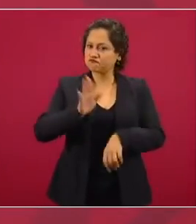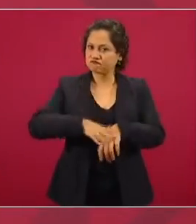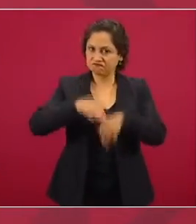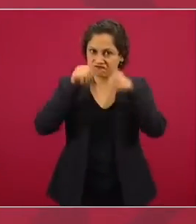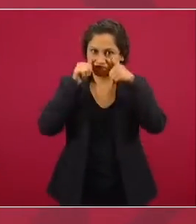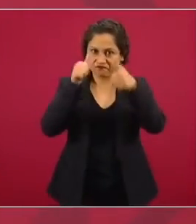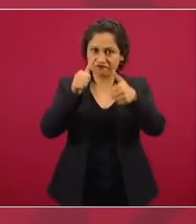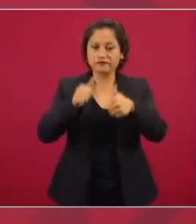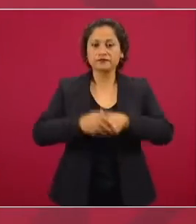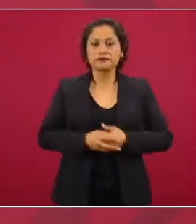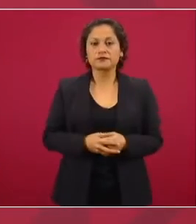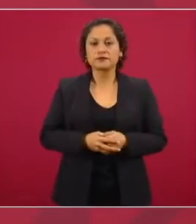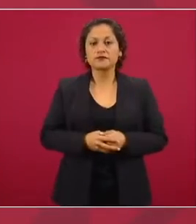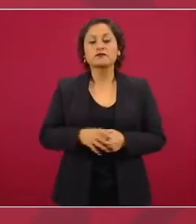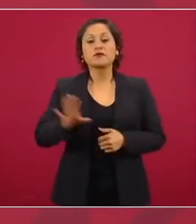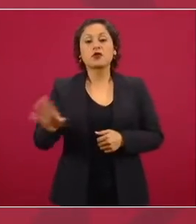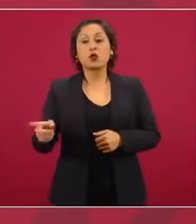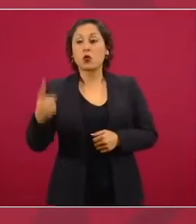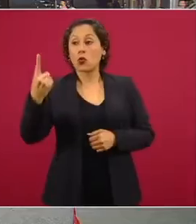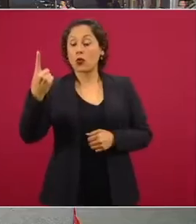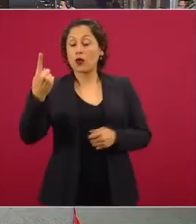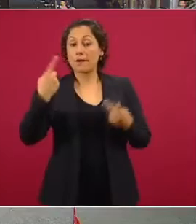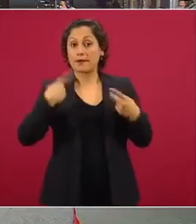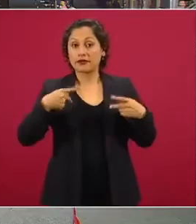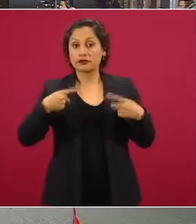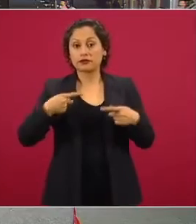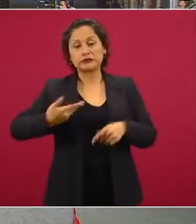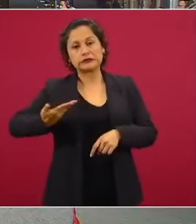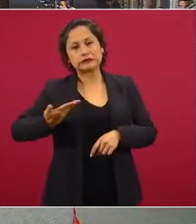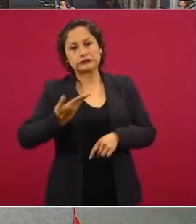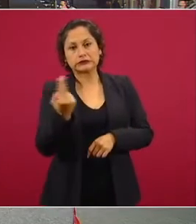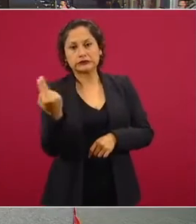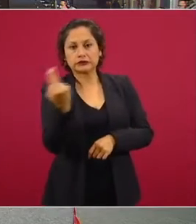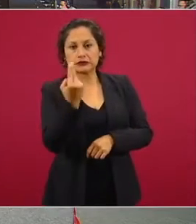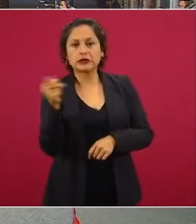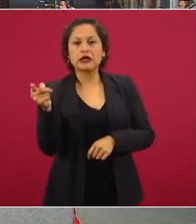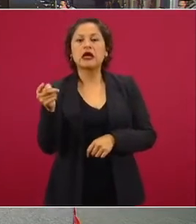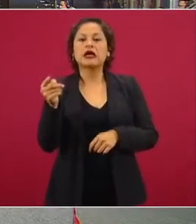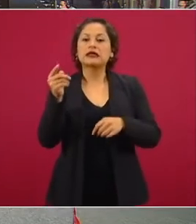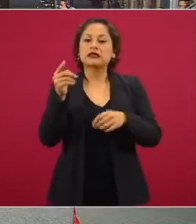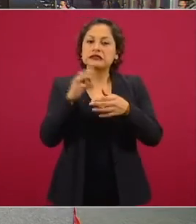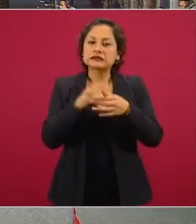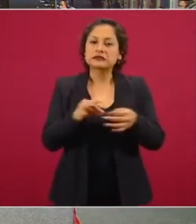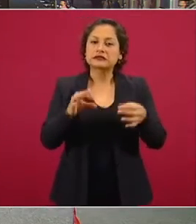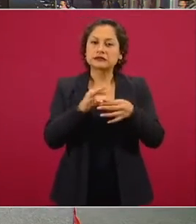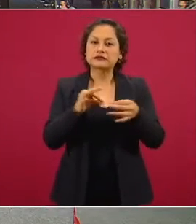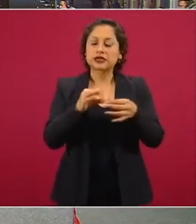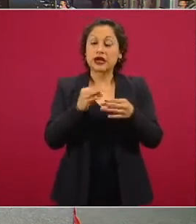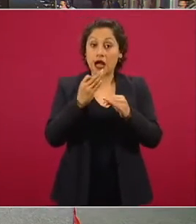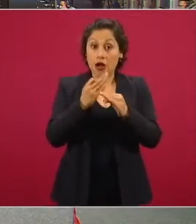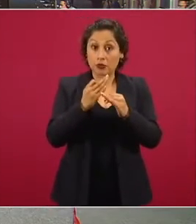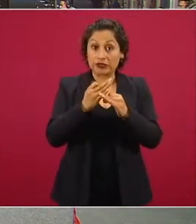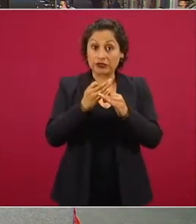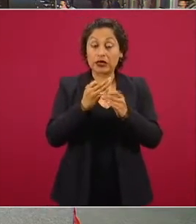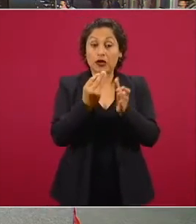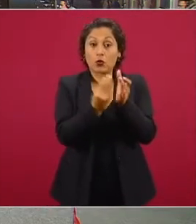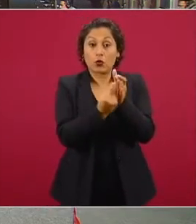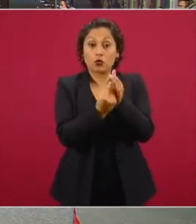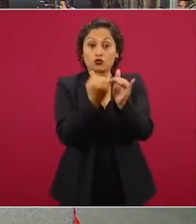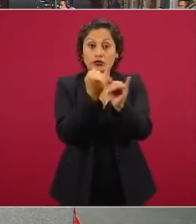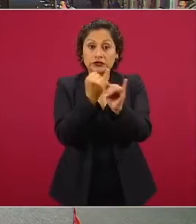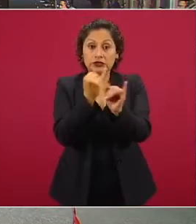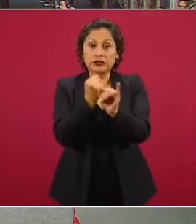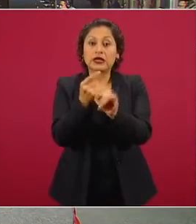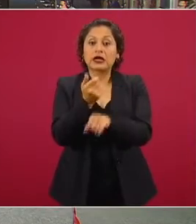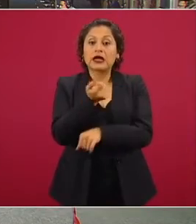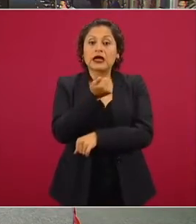Y una petición ciudadana. Hay una gran ausencia en las clases por internet. Hay grupos de niños de primaria